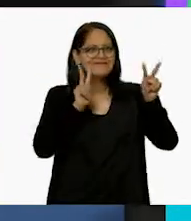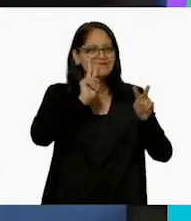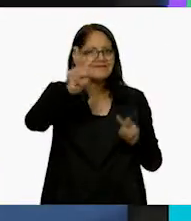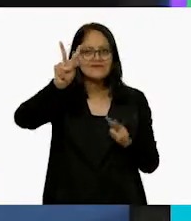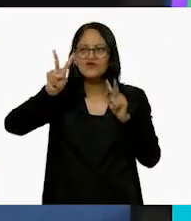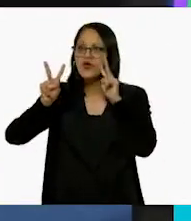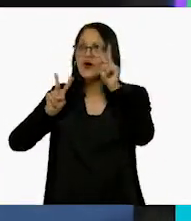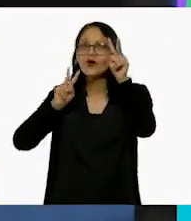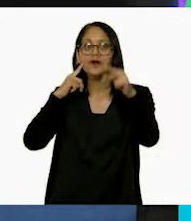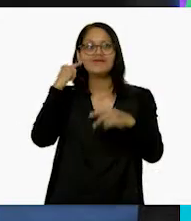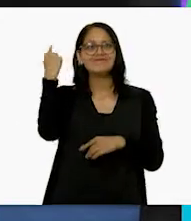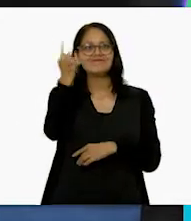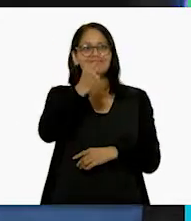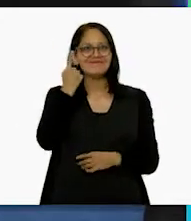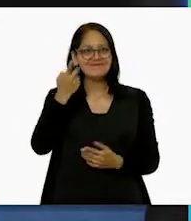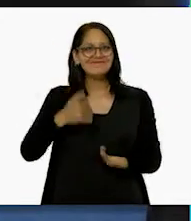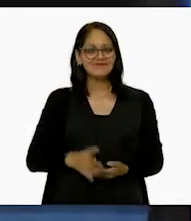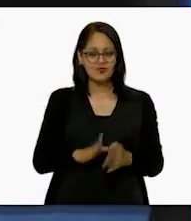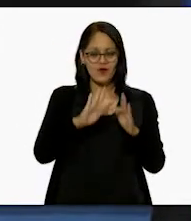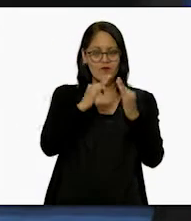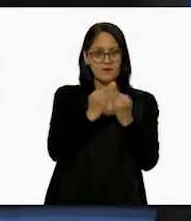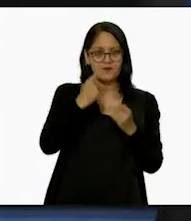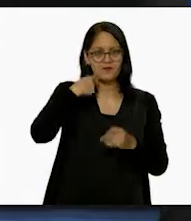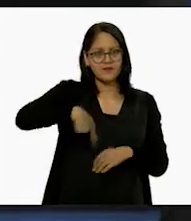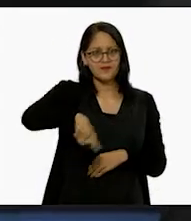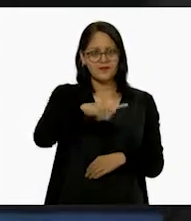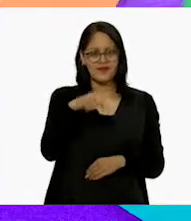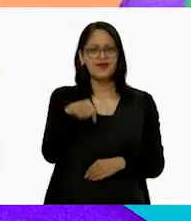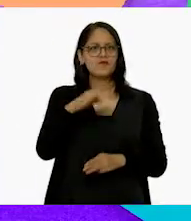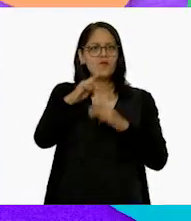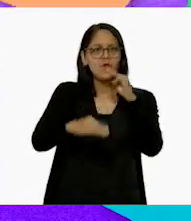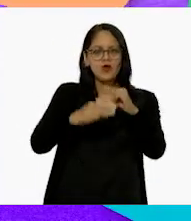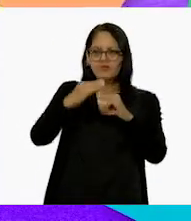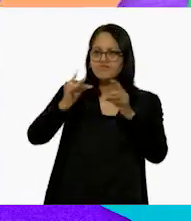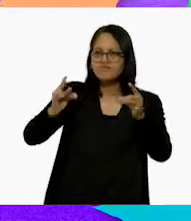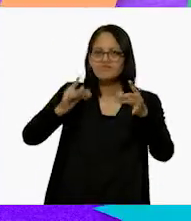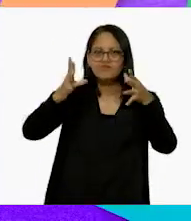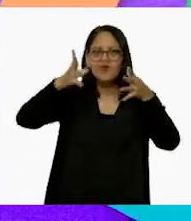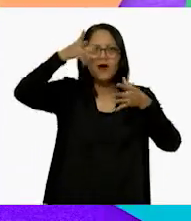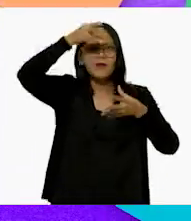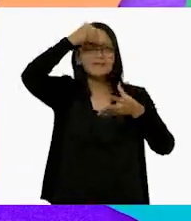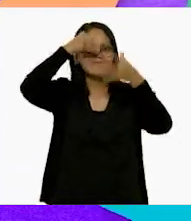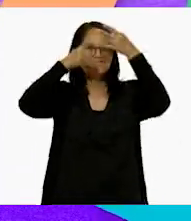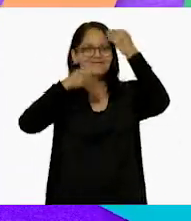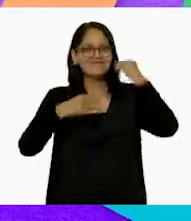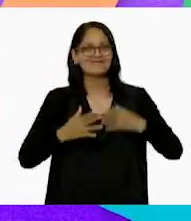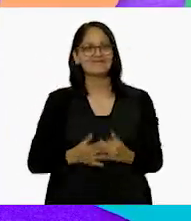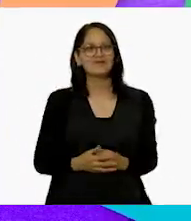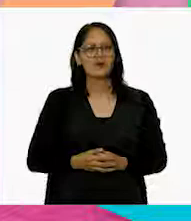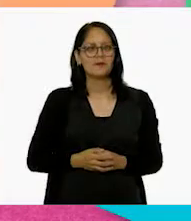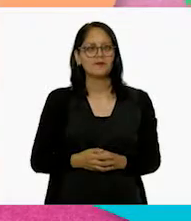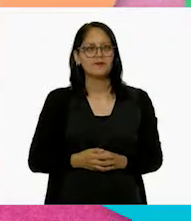que ves, todo lo que ves, en este mundo mágico lo puedes aprender.